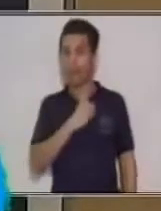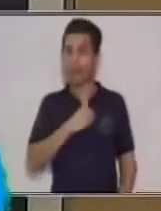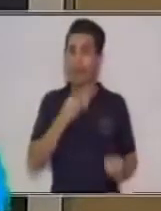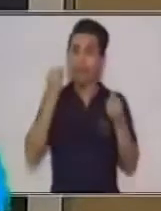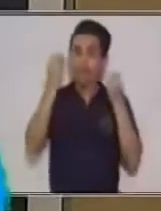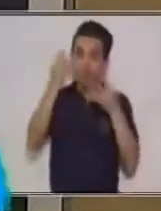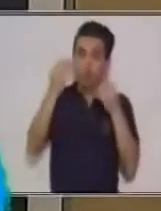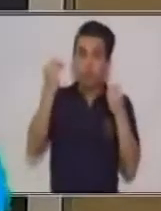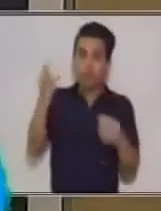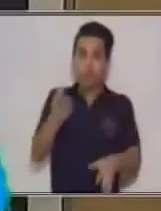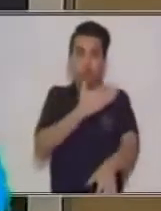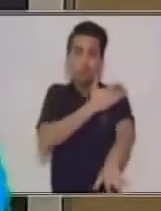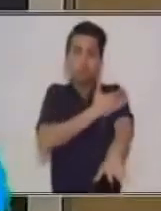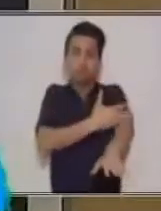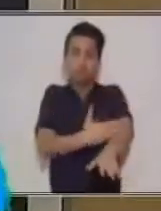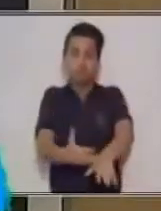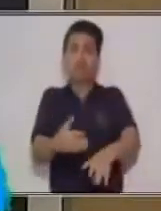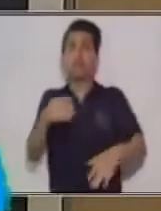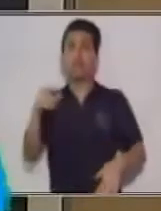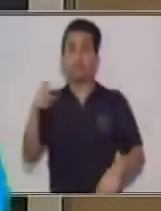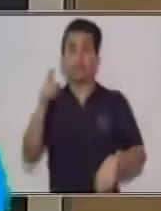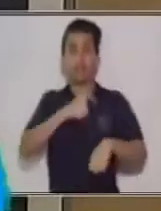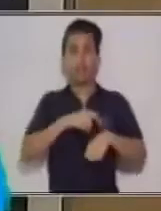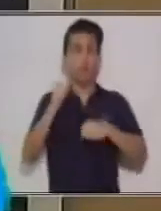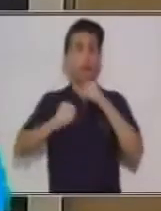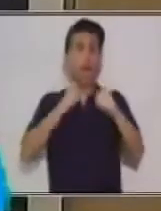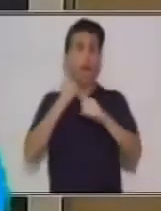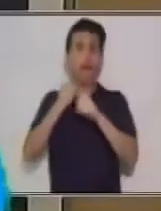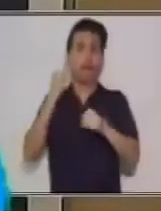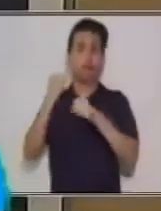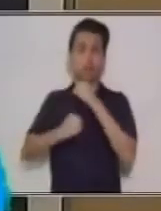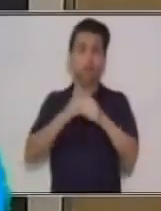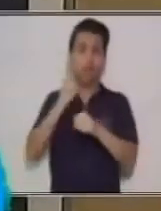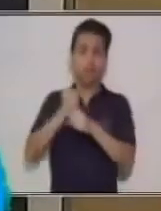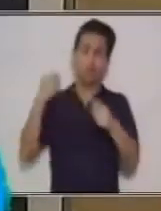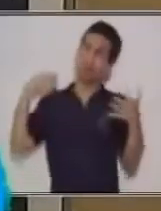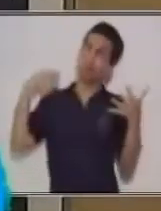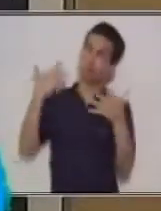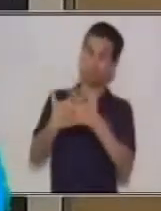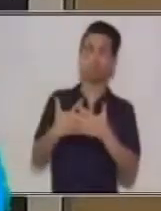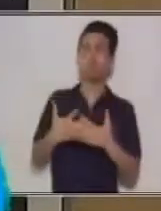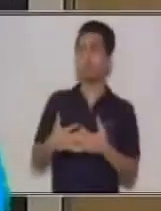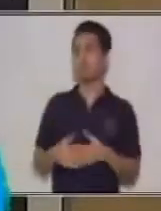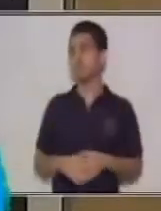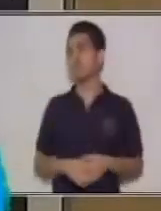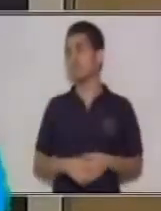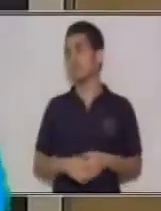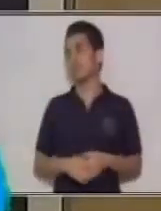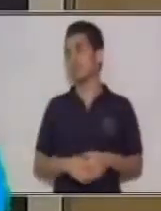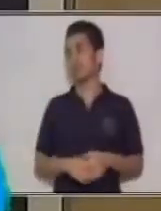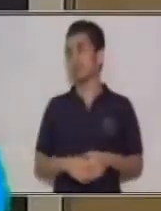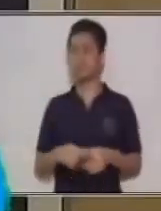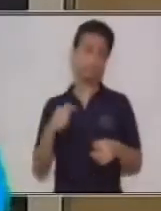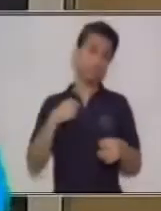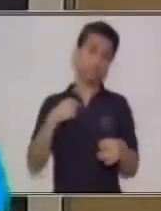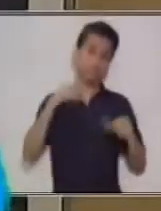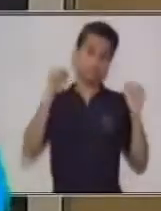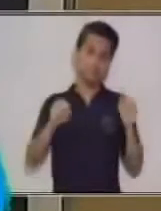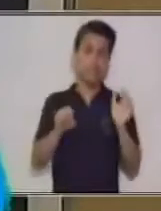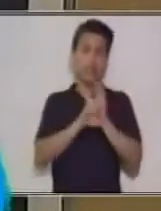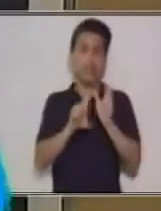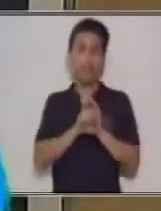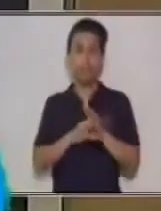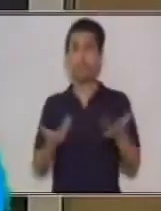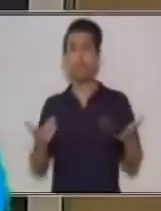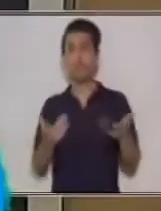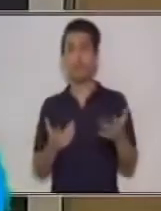través del tiempo. Yo puedo mencionar también otro, un discurso respecto a la historia referente